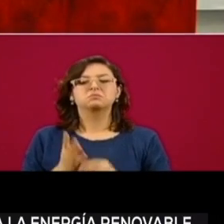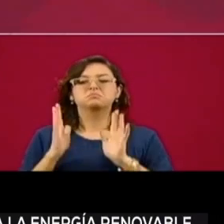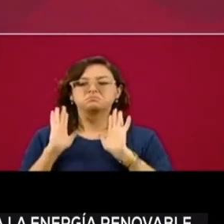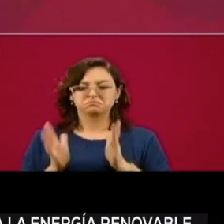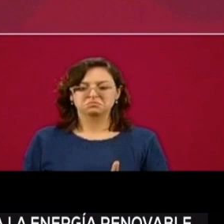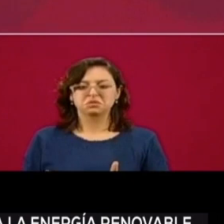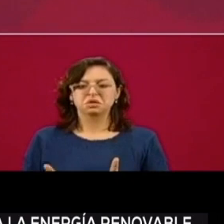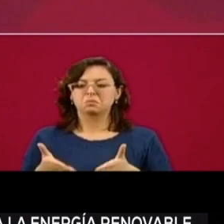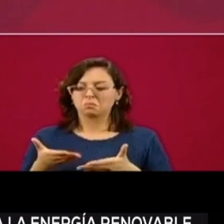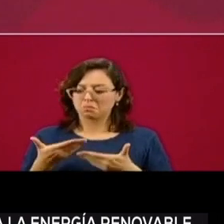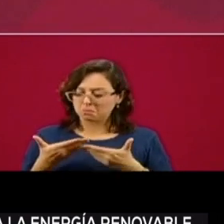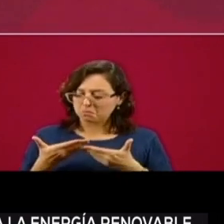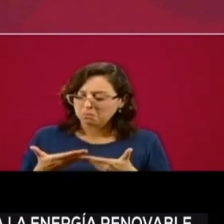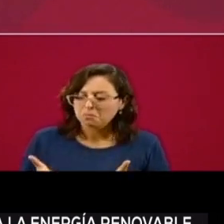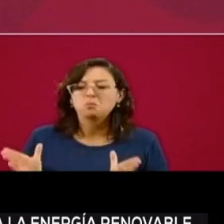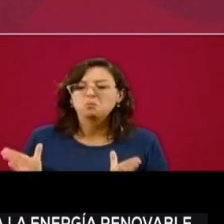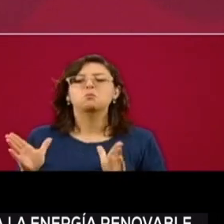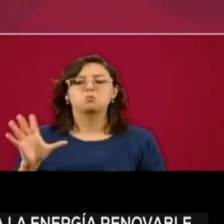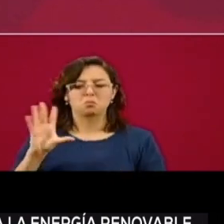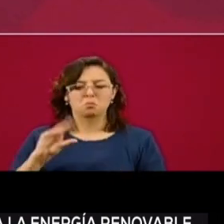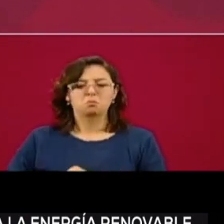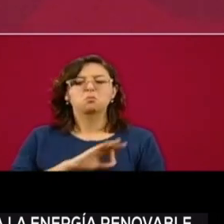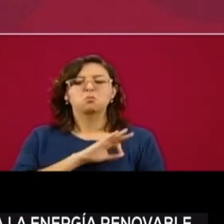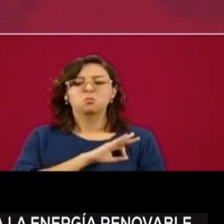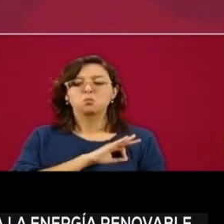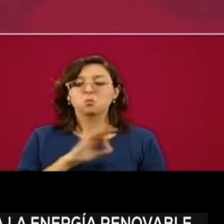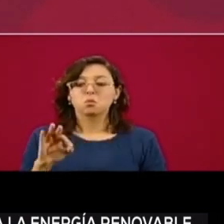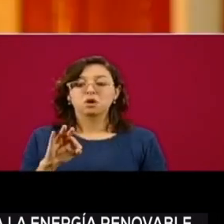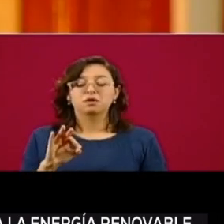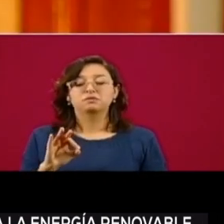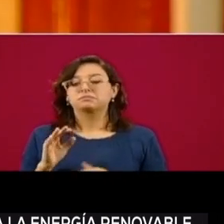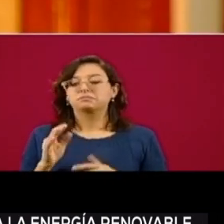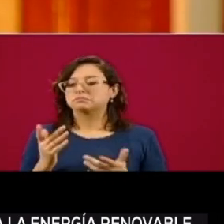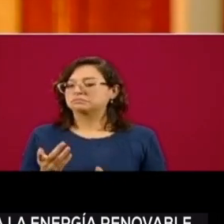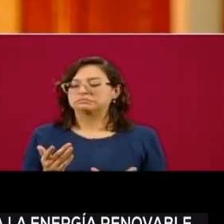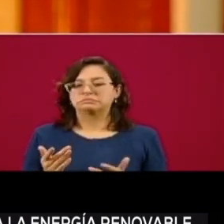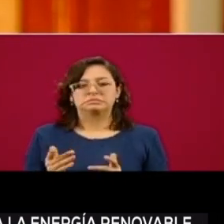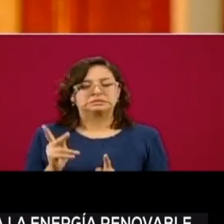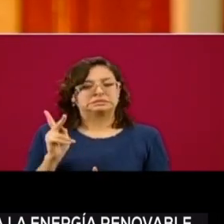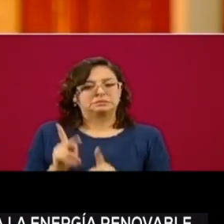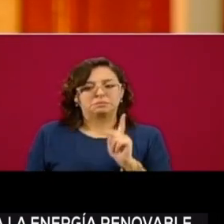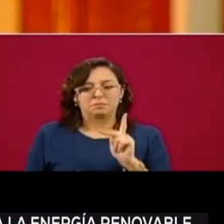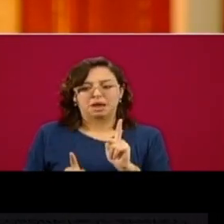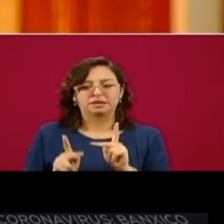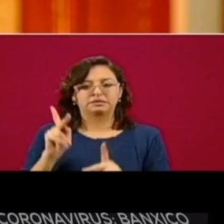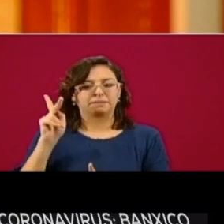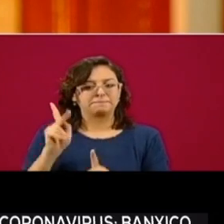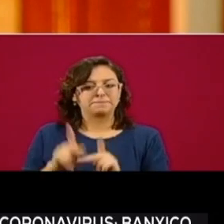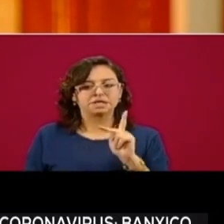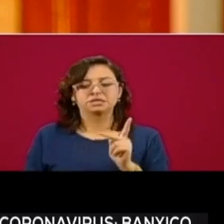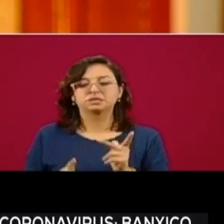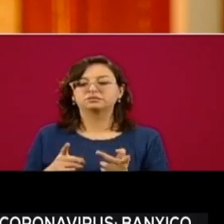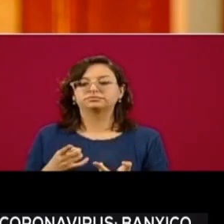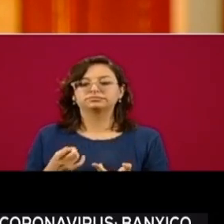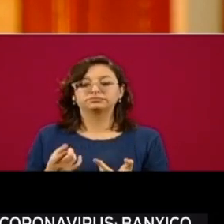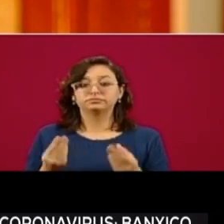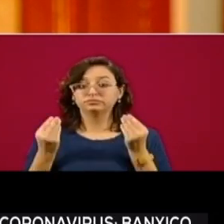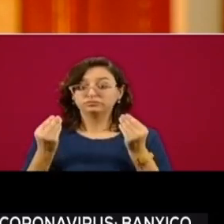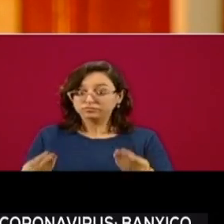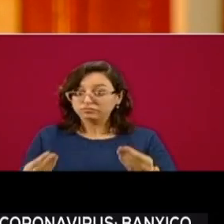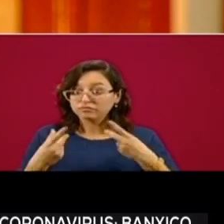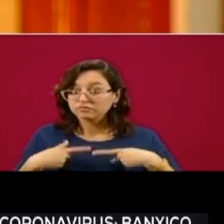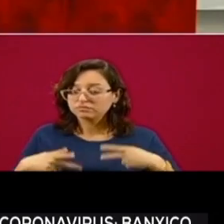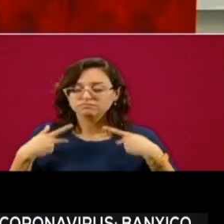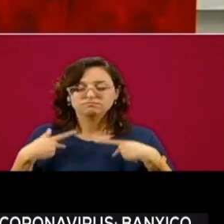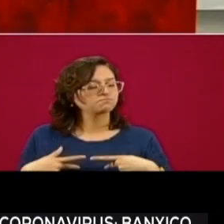tiene el mismo país, los ciudadanos, por supuesto. Y así fue como aclaró por qué se prolonga esto de febrero a octubre